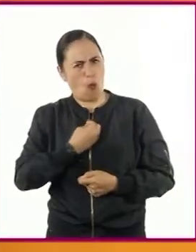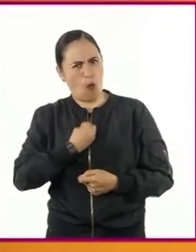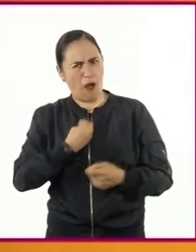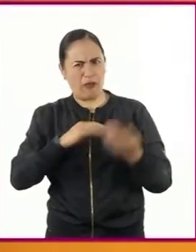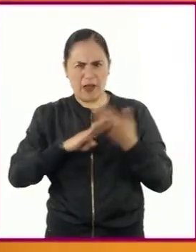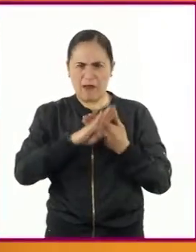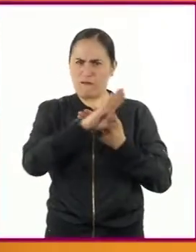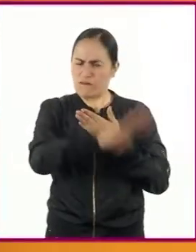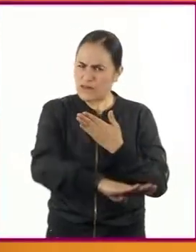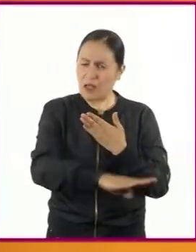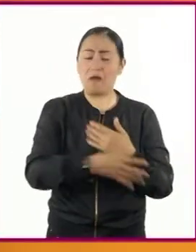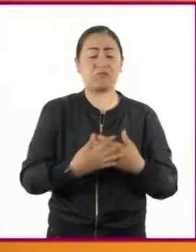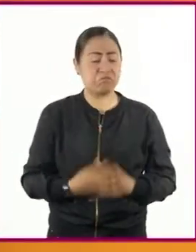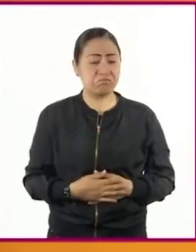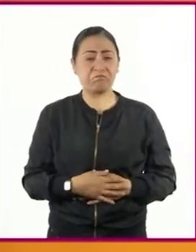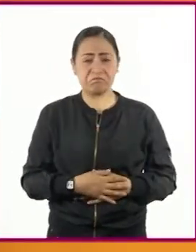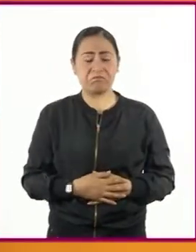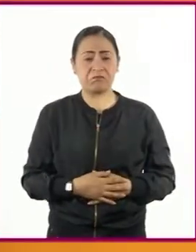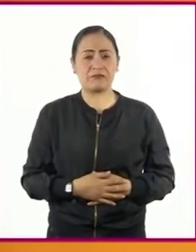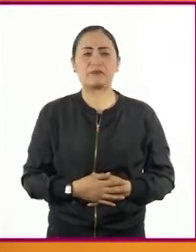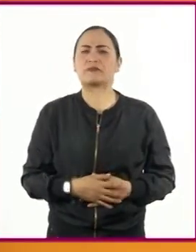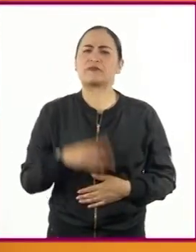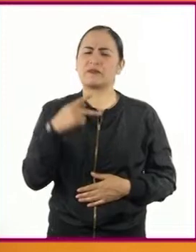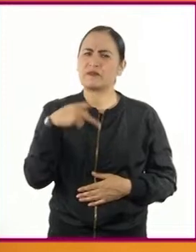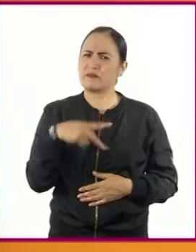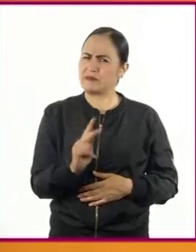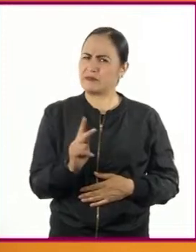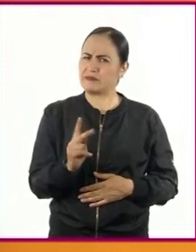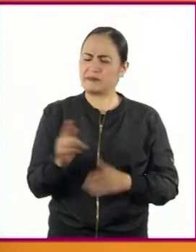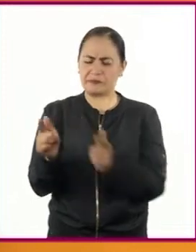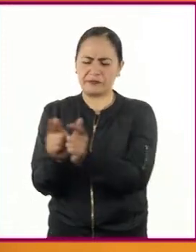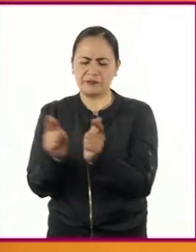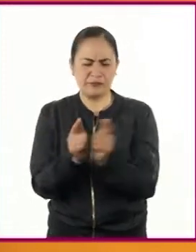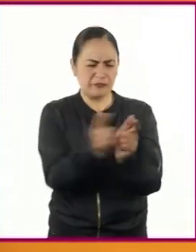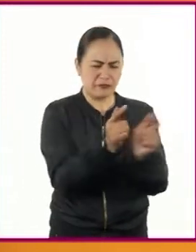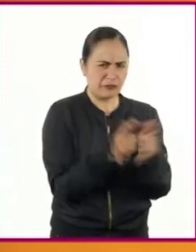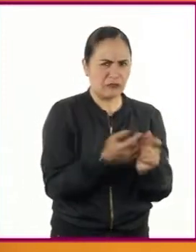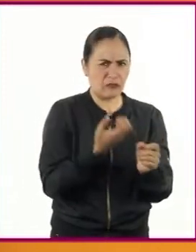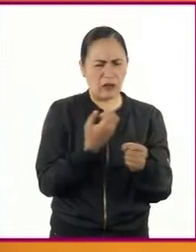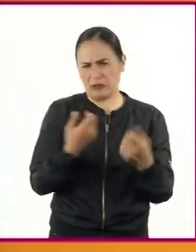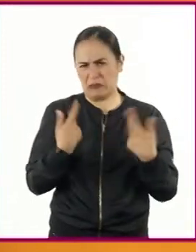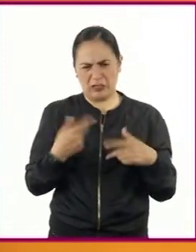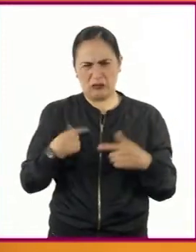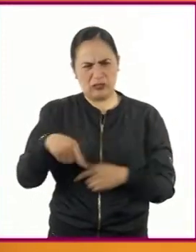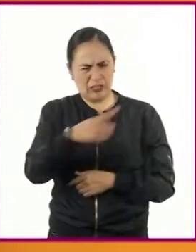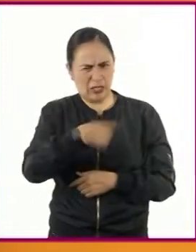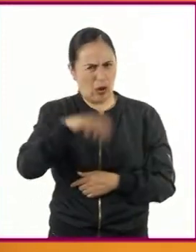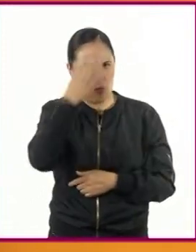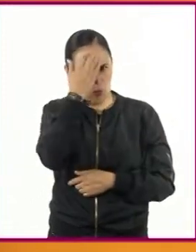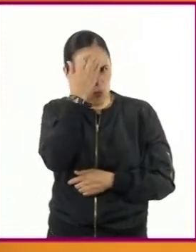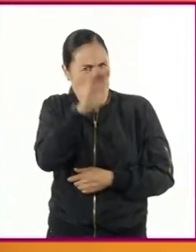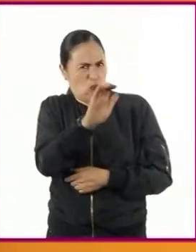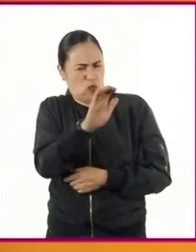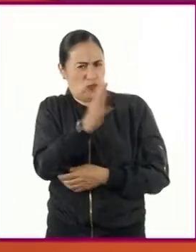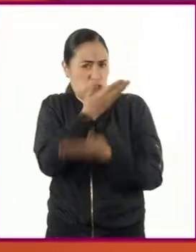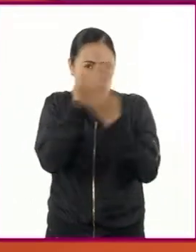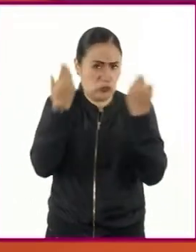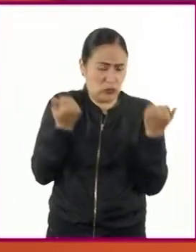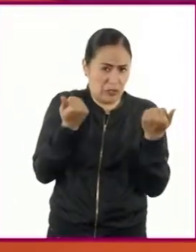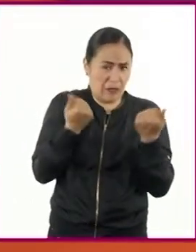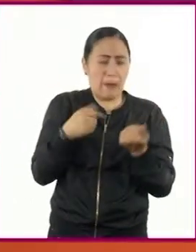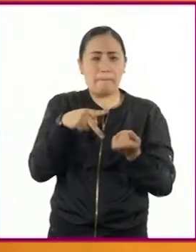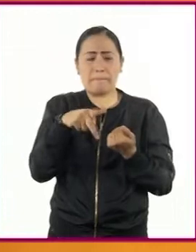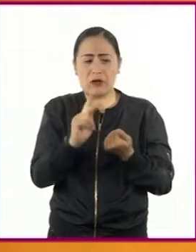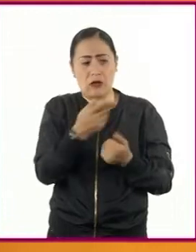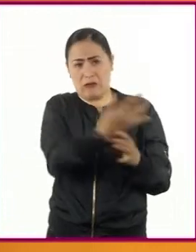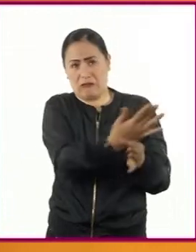obstante, el desconocimiento de este proceso por parte de ciertos grupos sociales deriva en la controversia de que los cultivos genéticamente